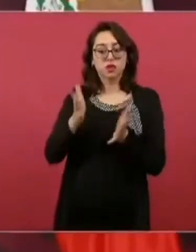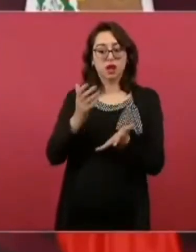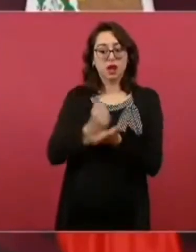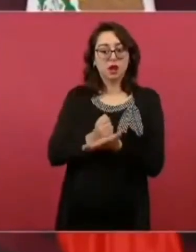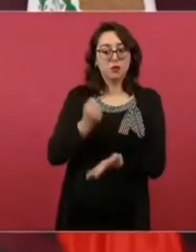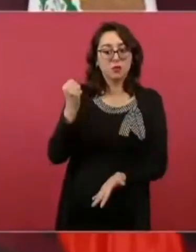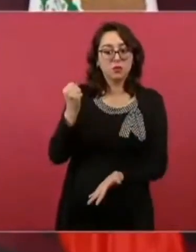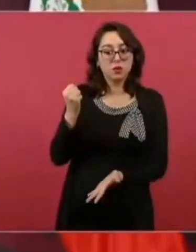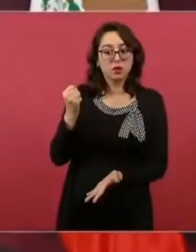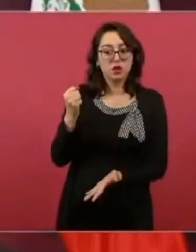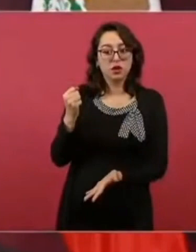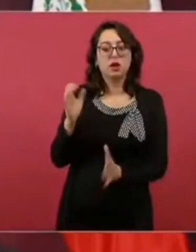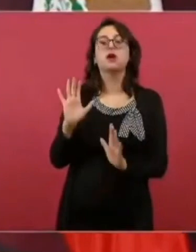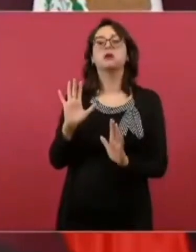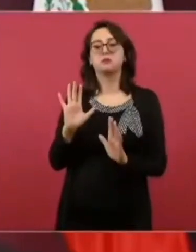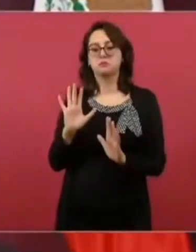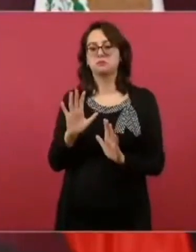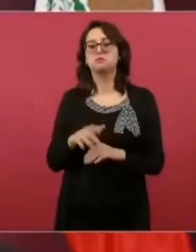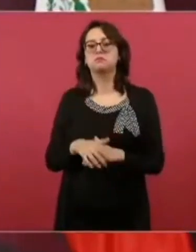Ah, a ver si